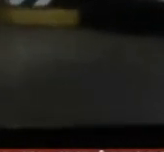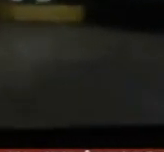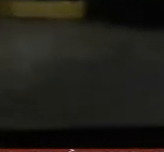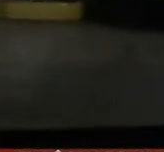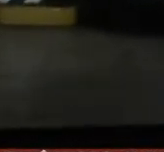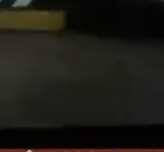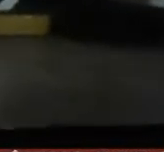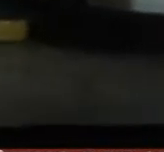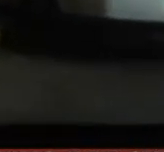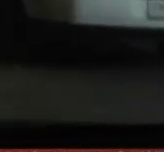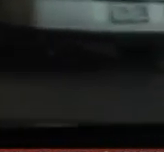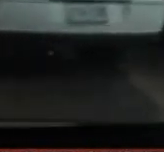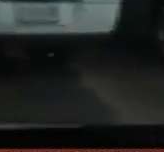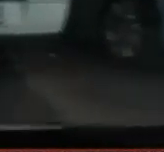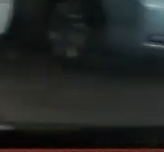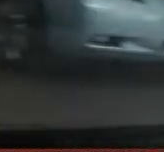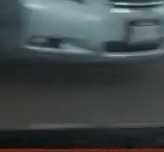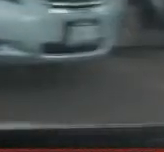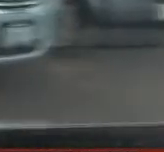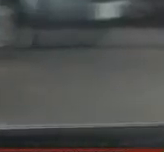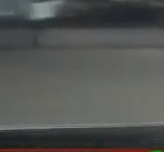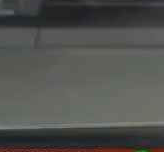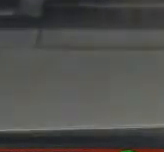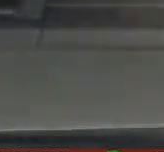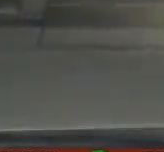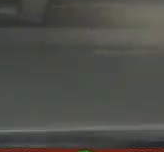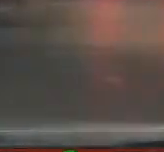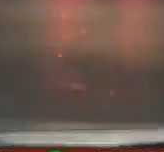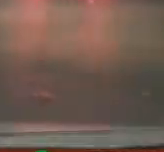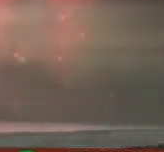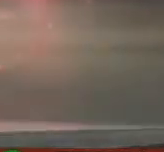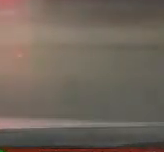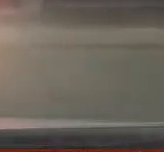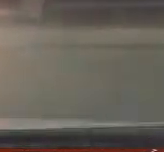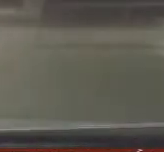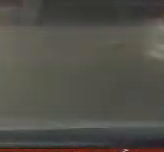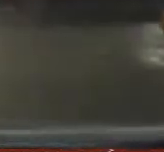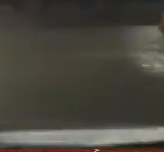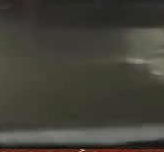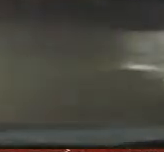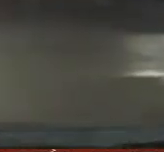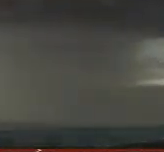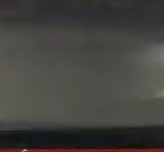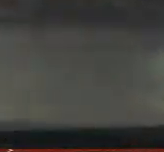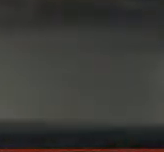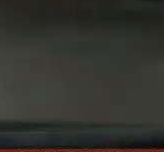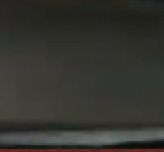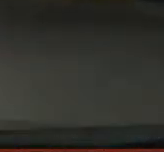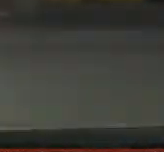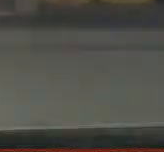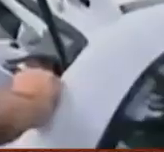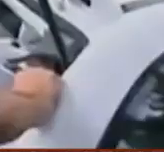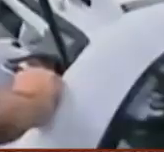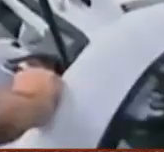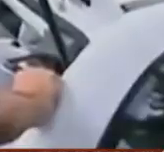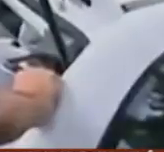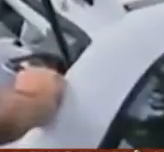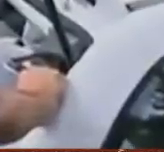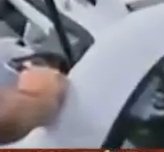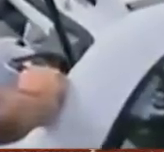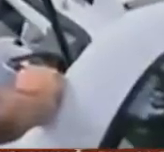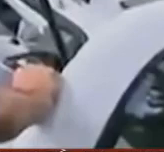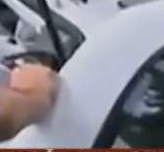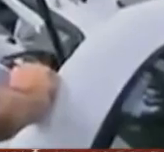le solicite. De acuerdo con la Ley de Establecimientos Mercantiles de la Ciudad de México, los titulares u operadores de los estacionamientos públicos tienen la